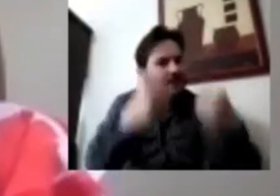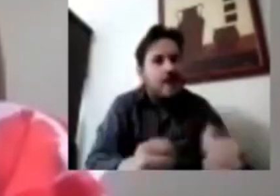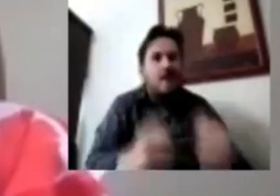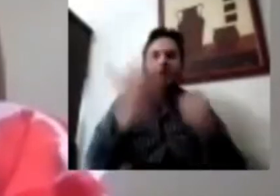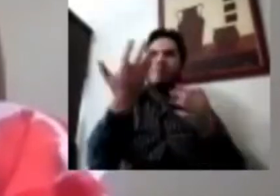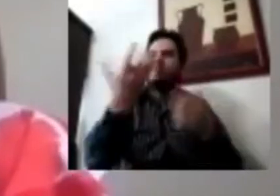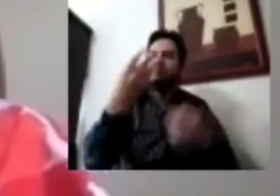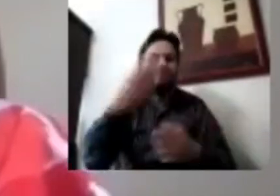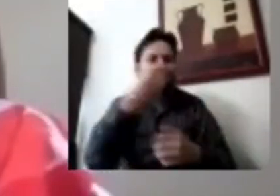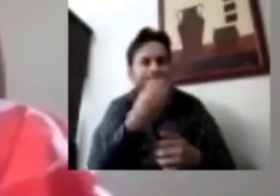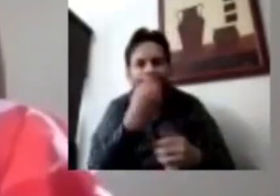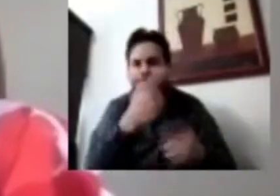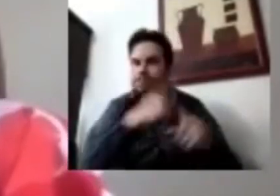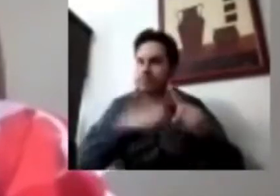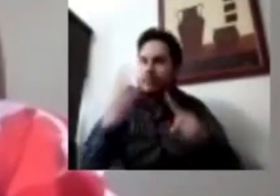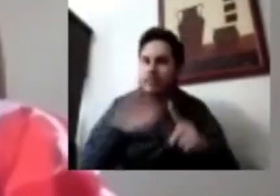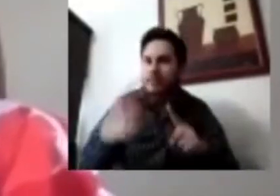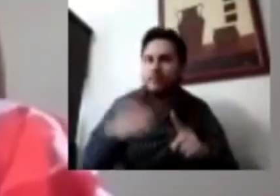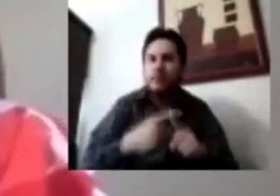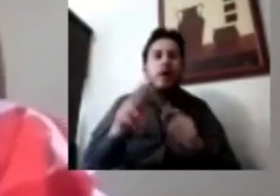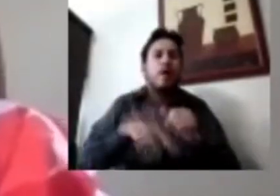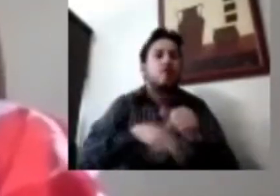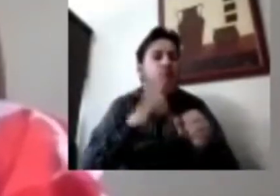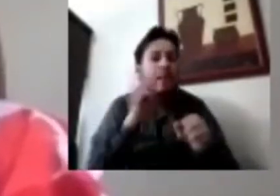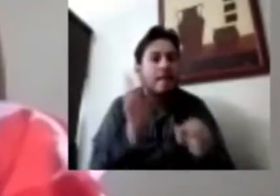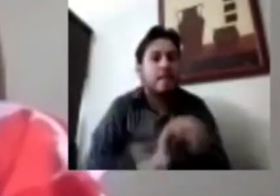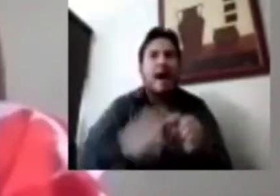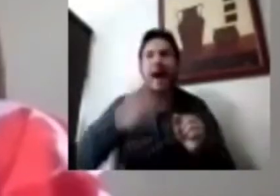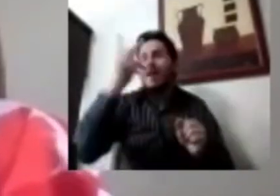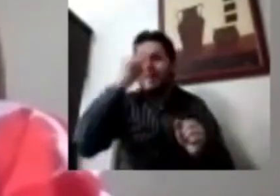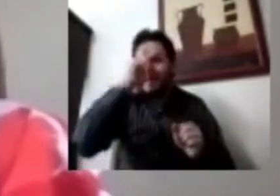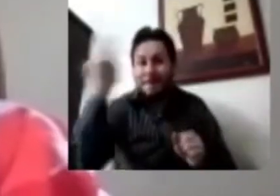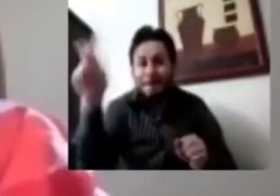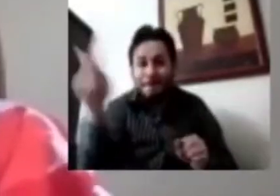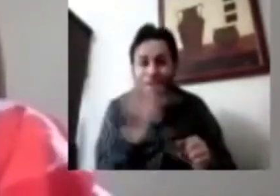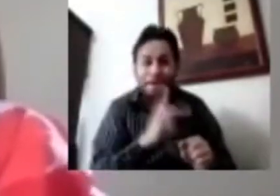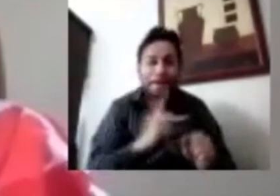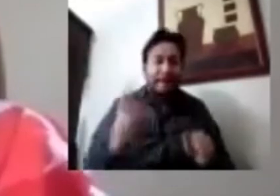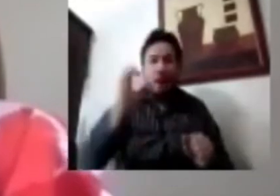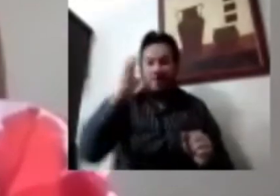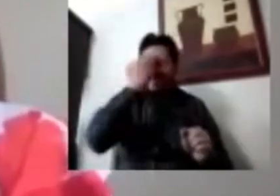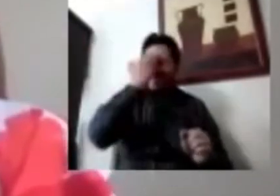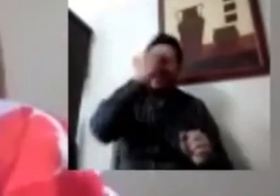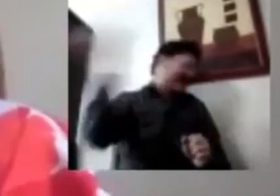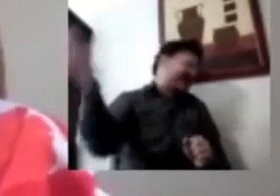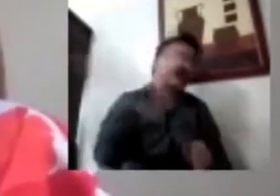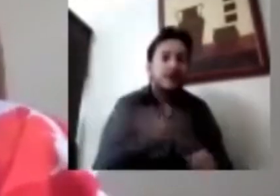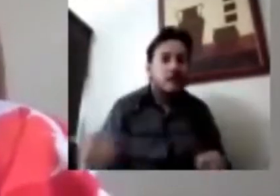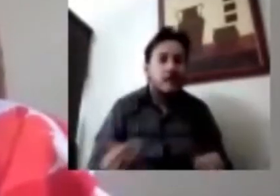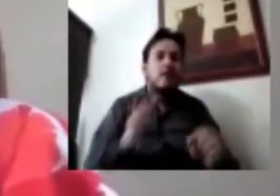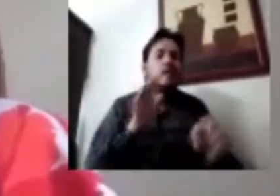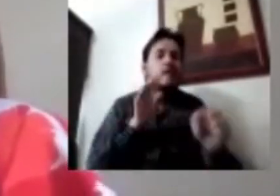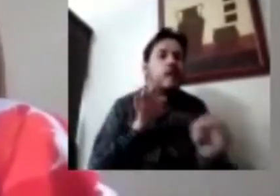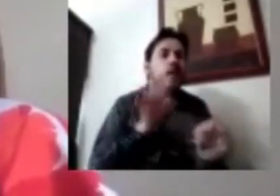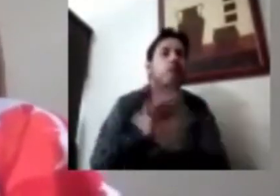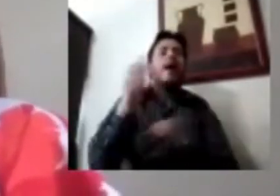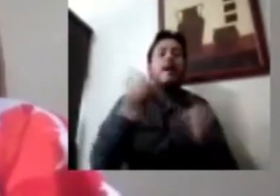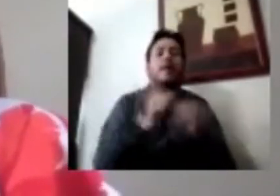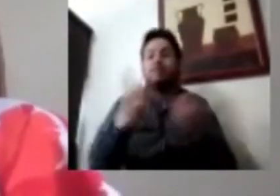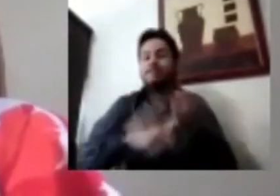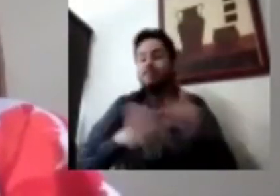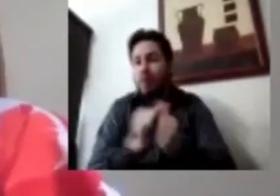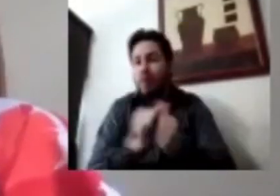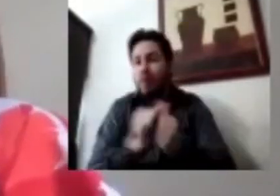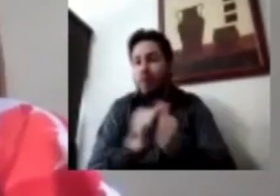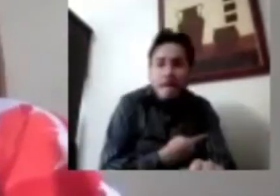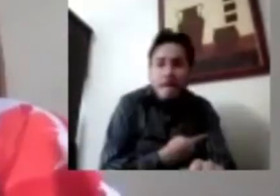severa. ¿Y qué quiere decir esto? Estos son los indicadores que utiliza Corrival para medir una de las dimensiones de pobreza. Y es